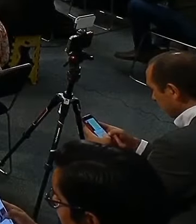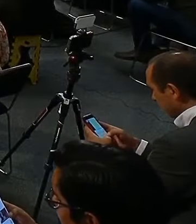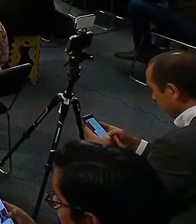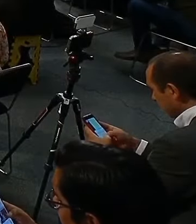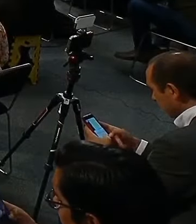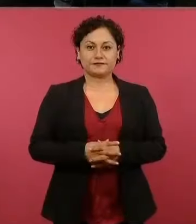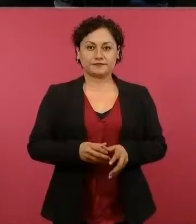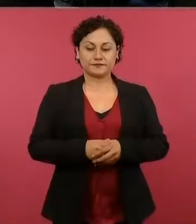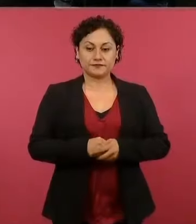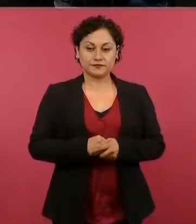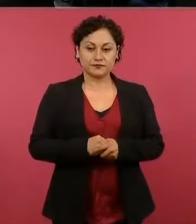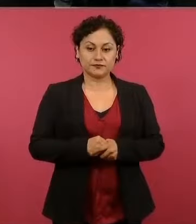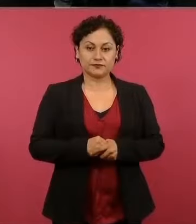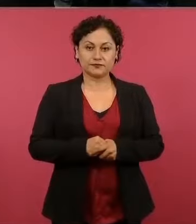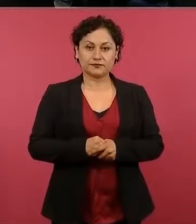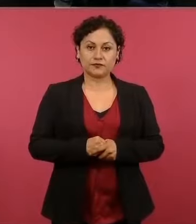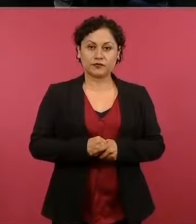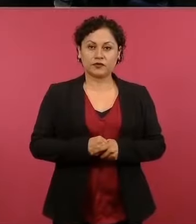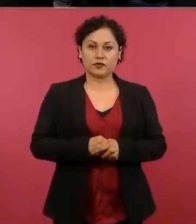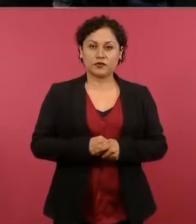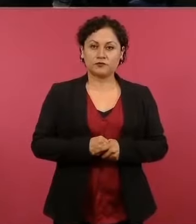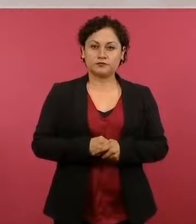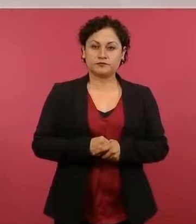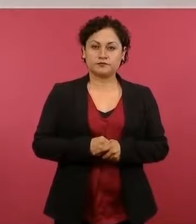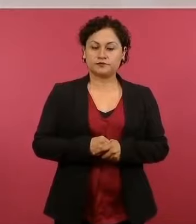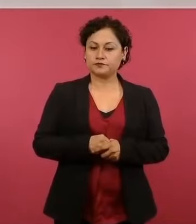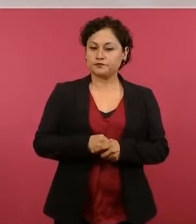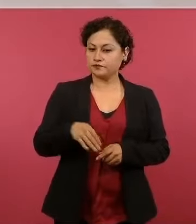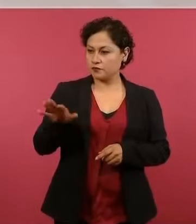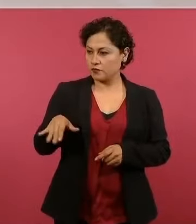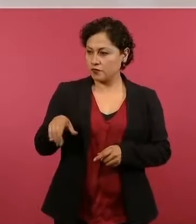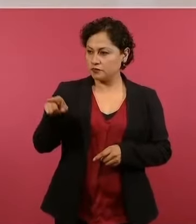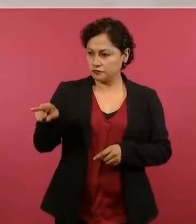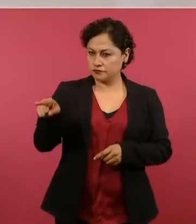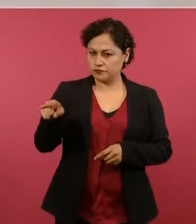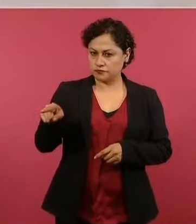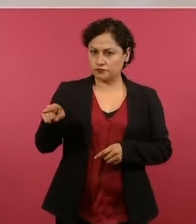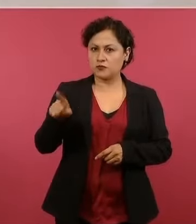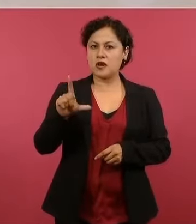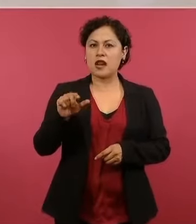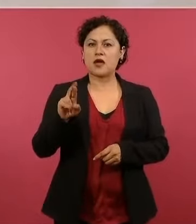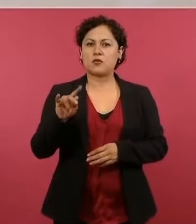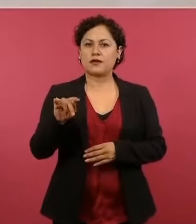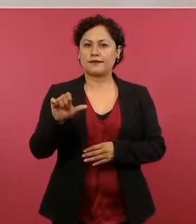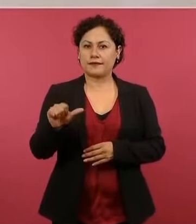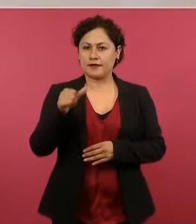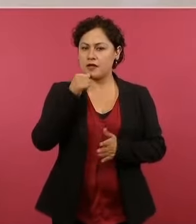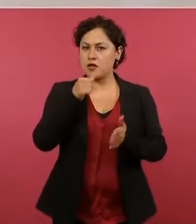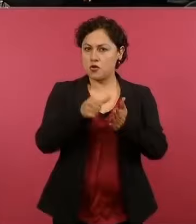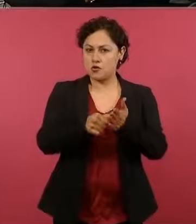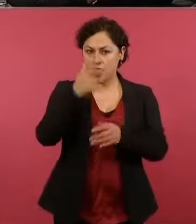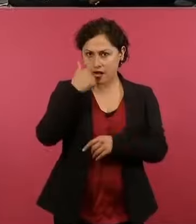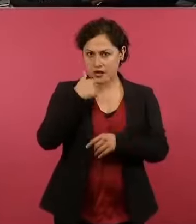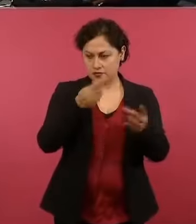¿Por qué no le dices a Laurita que te envíe el oficio de anoche del